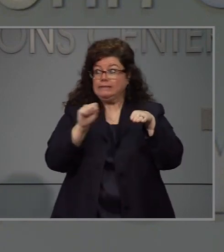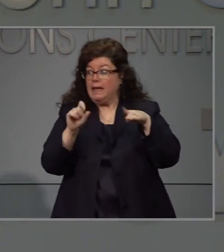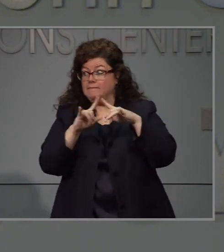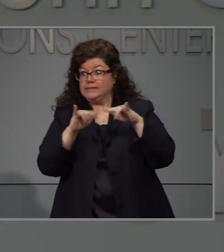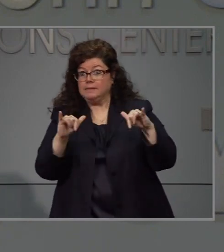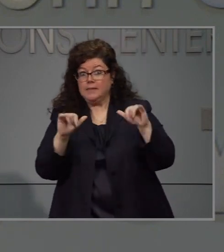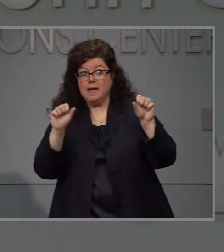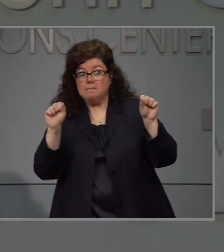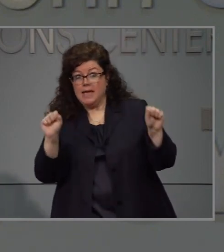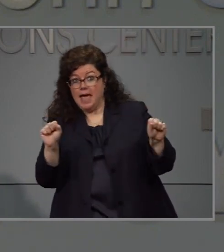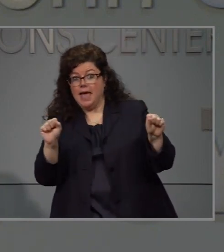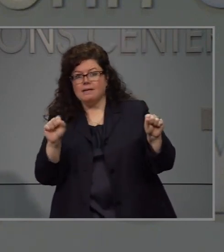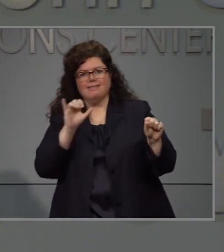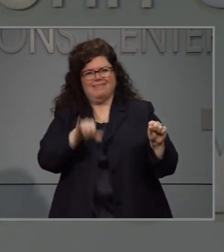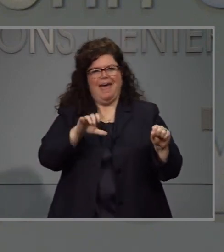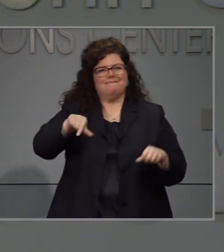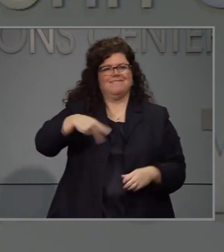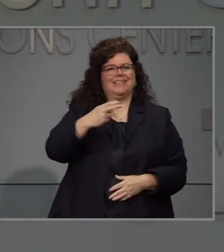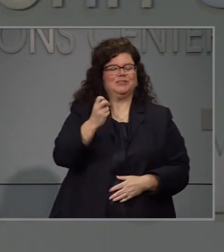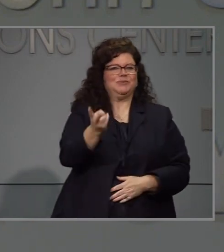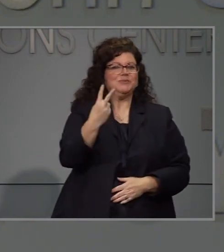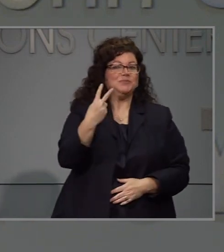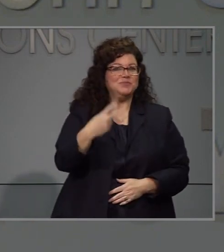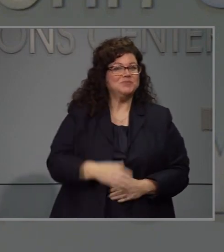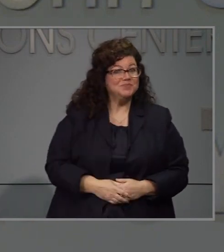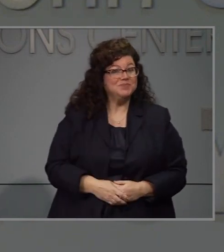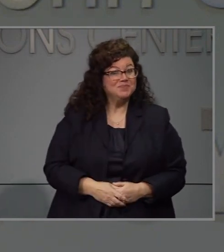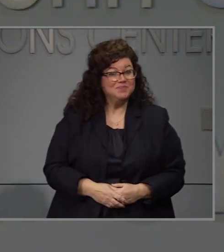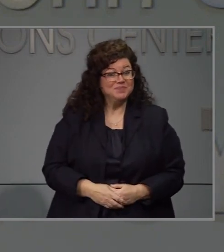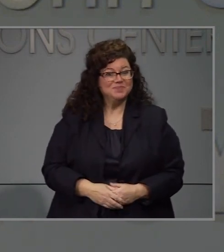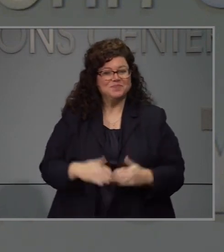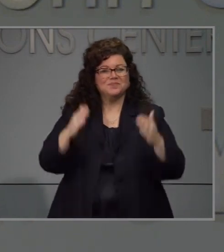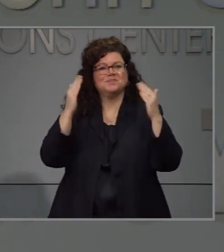todos permanece para mencionar a salvo. Gracias la siguiente pregunta.